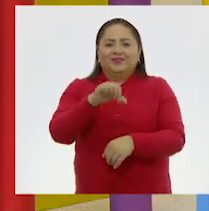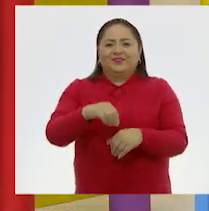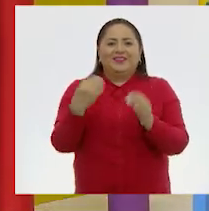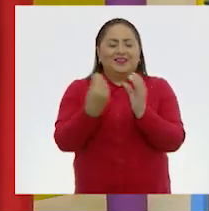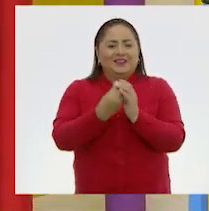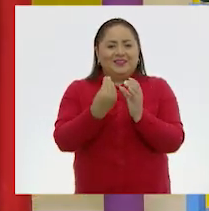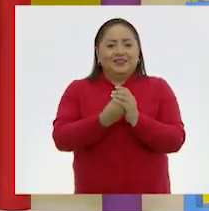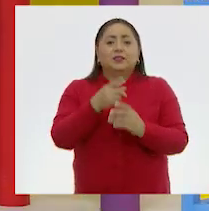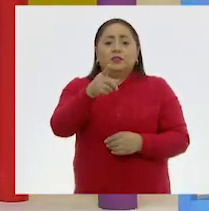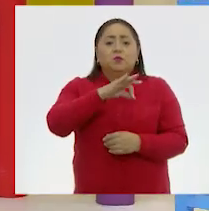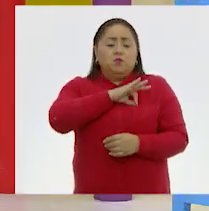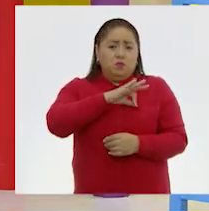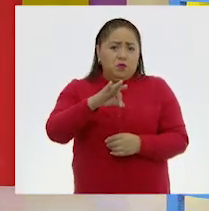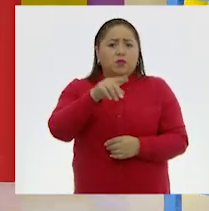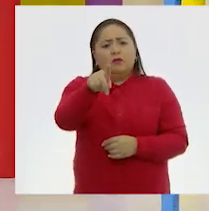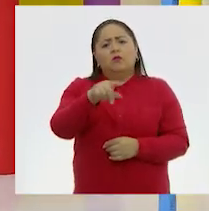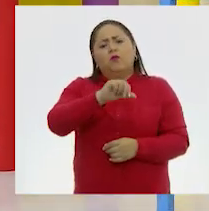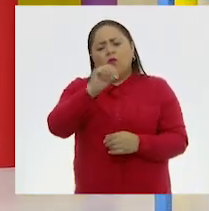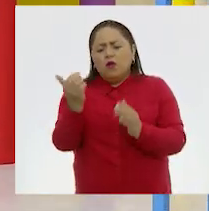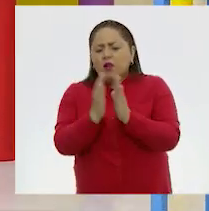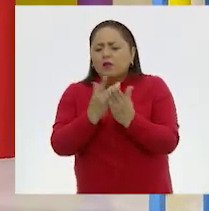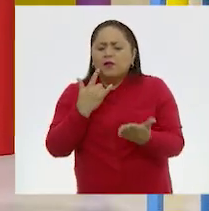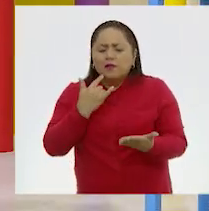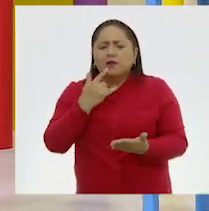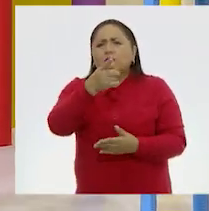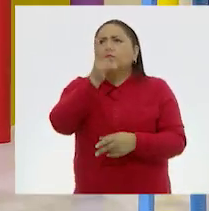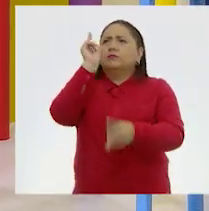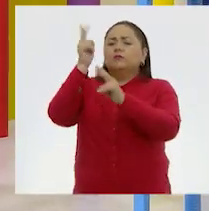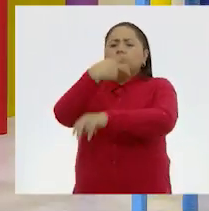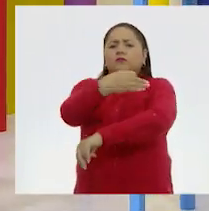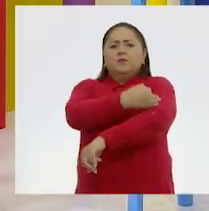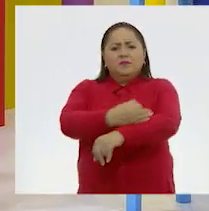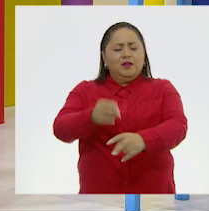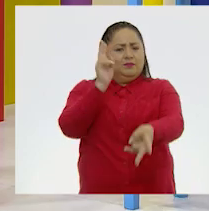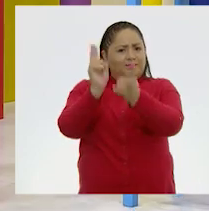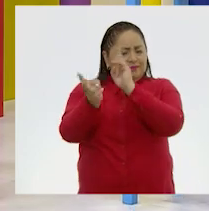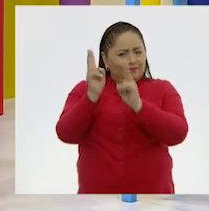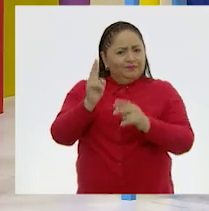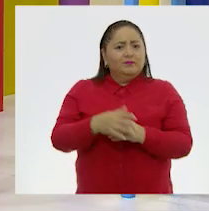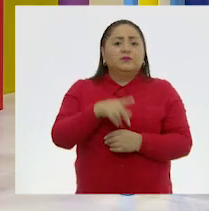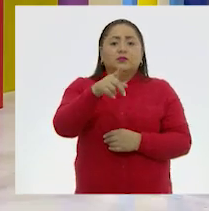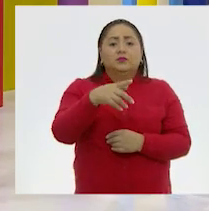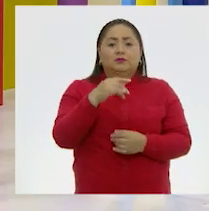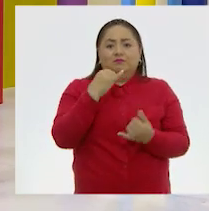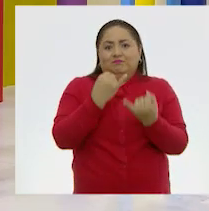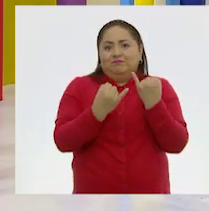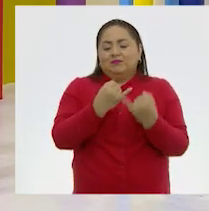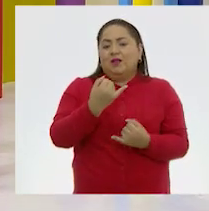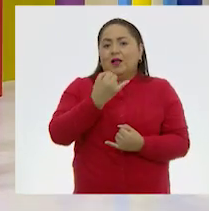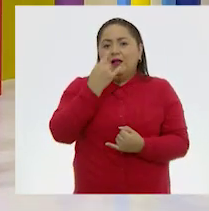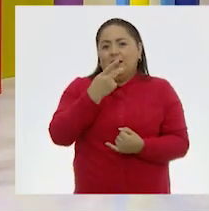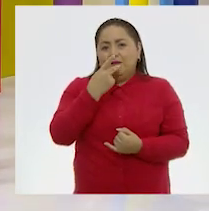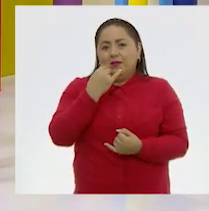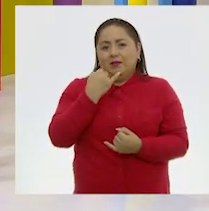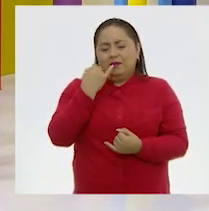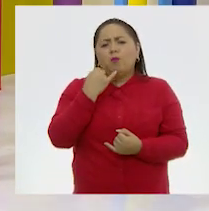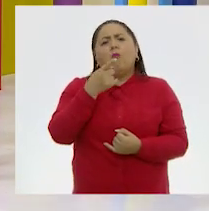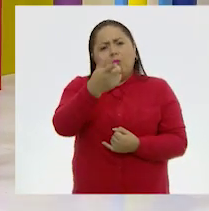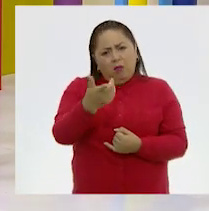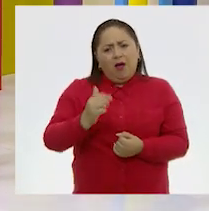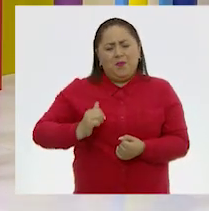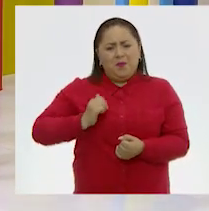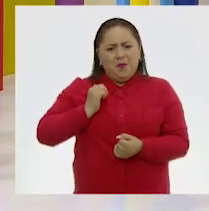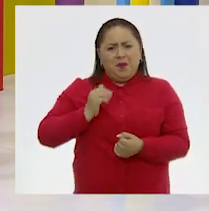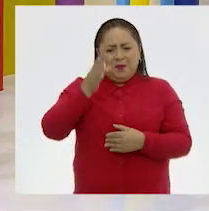esta clase. Si te es posible, consulta otros libros y comenta el tema del día de hoy con tu familia. Si tienes la fortuna de hablar una lengua indígena,